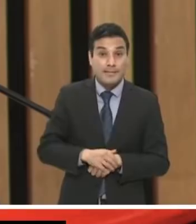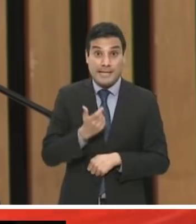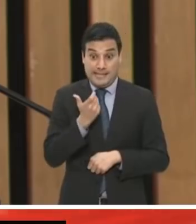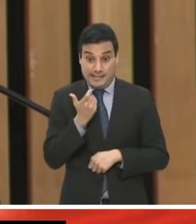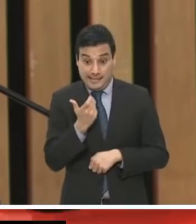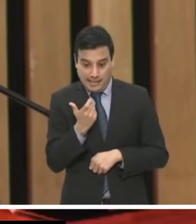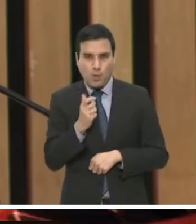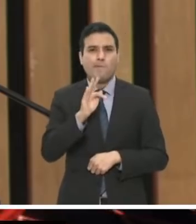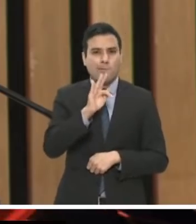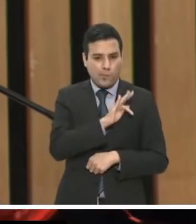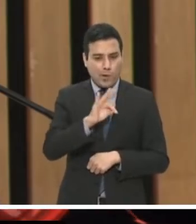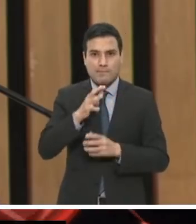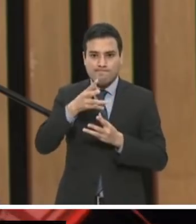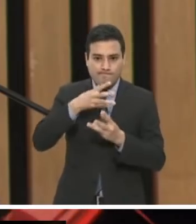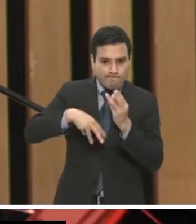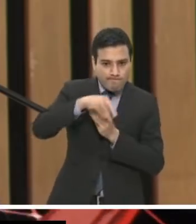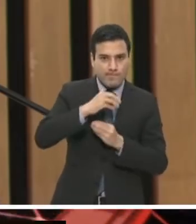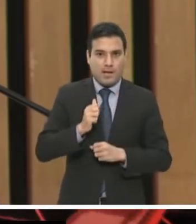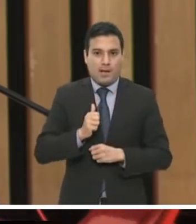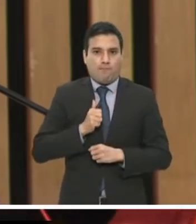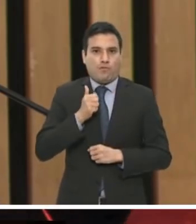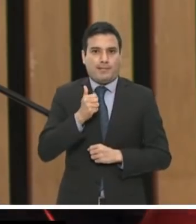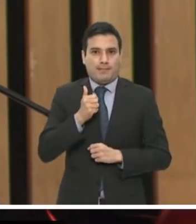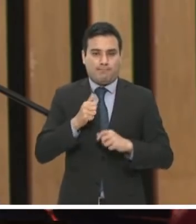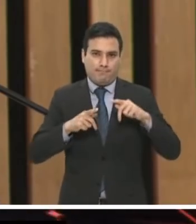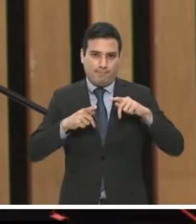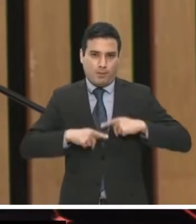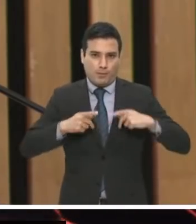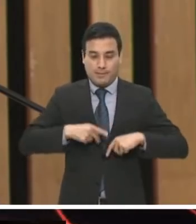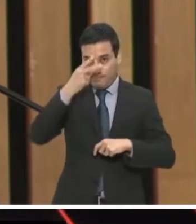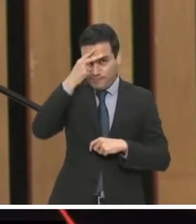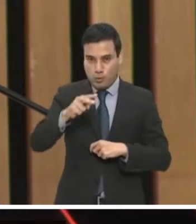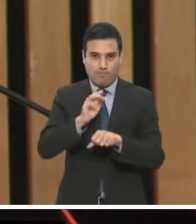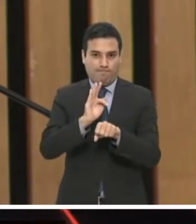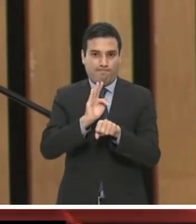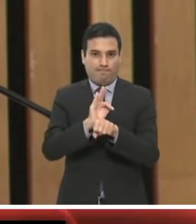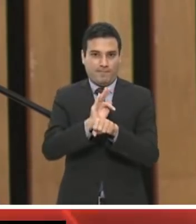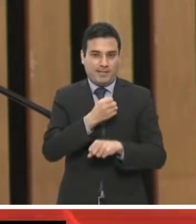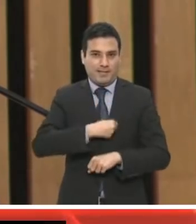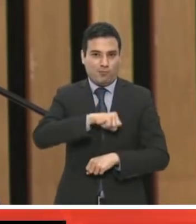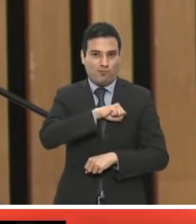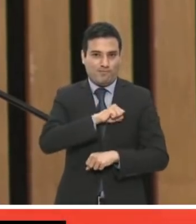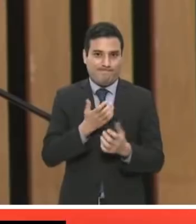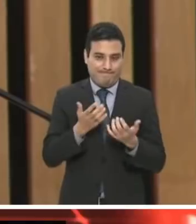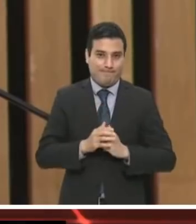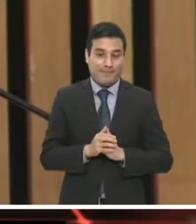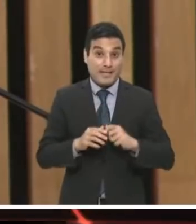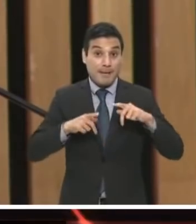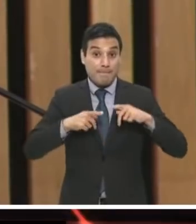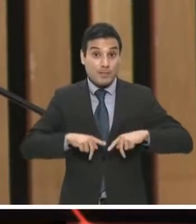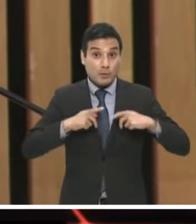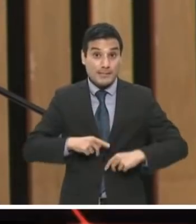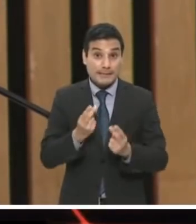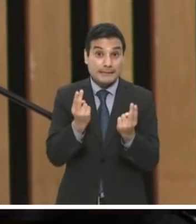aprovechado para reforzar la salud de las mexicanas y mexicanos y que se utilice en beneficio de quienes más lo